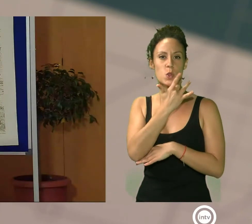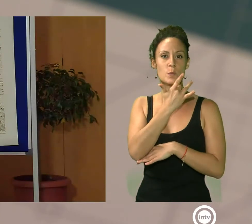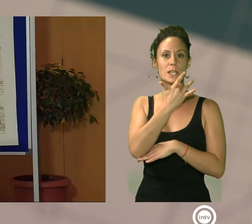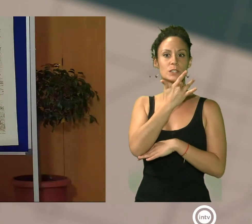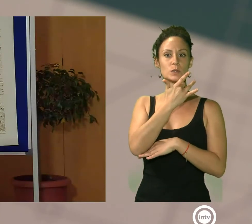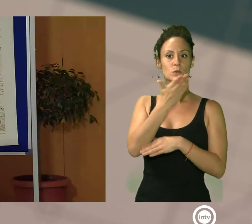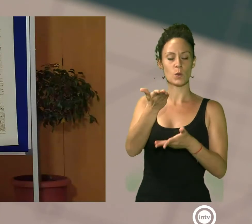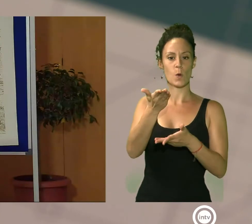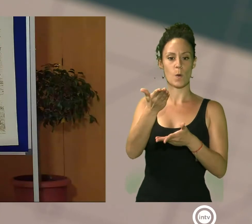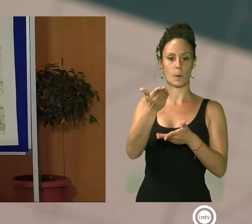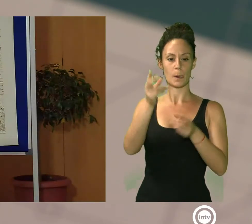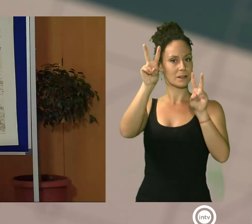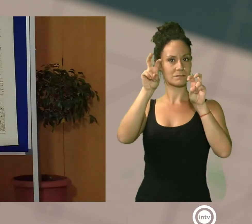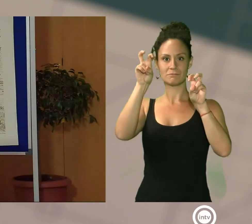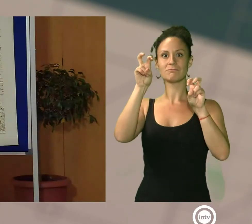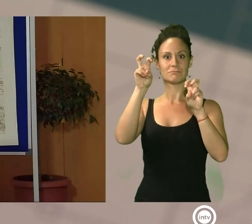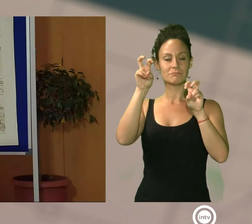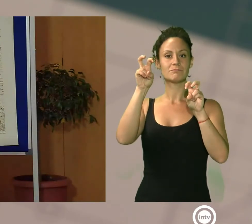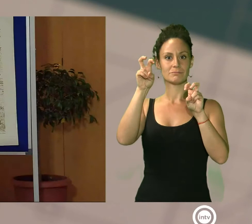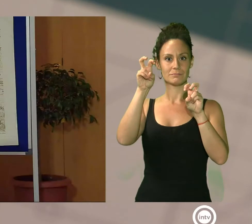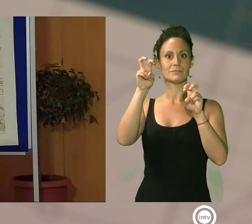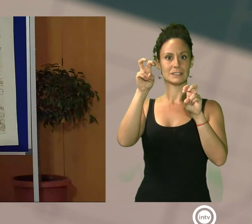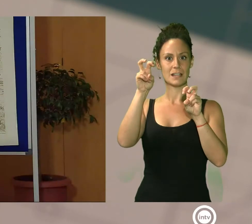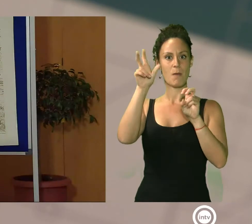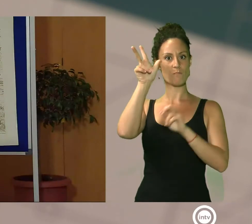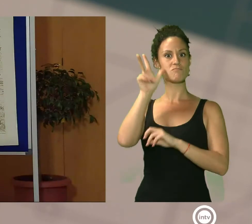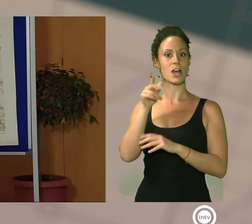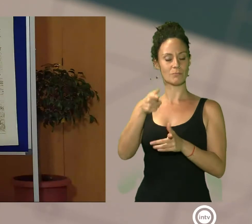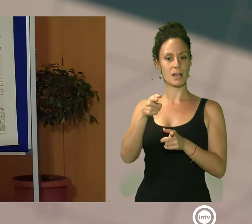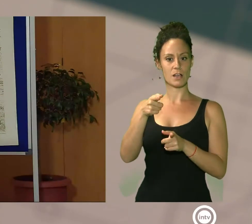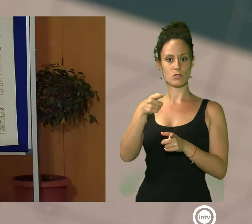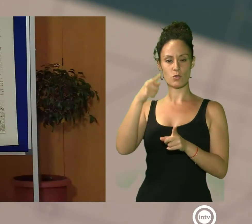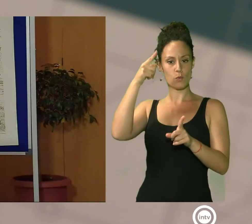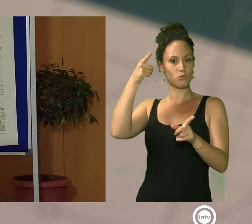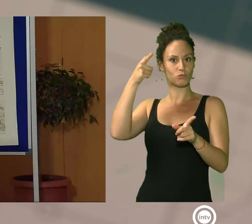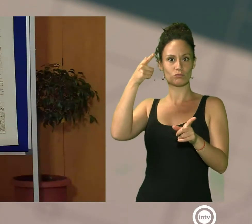causa noble y un fin de interés general.